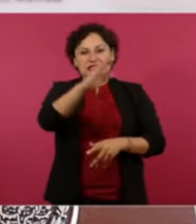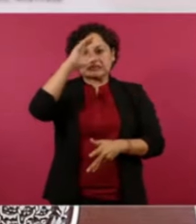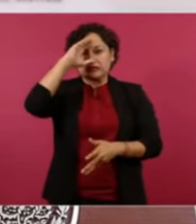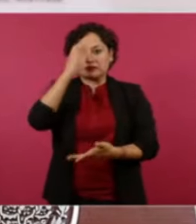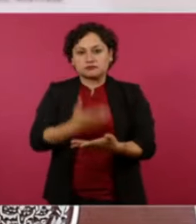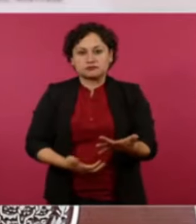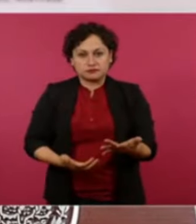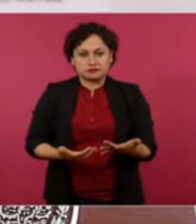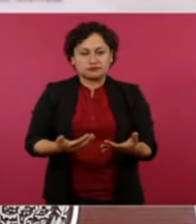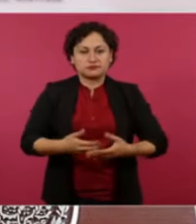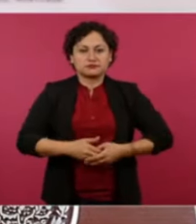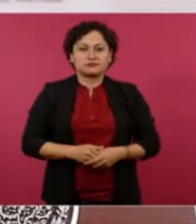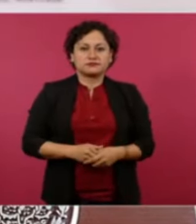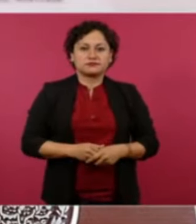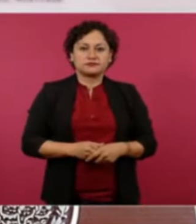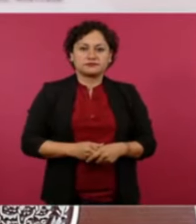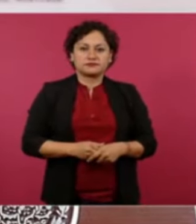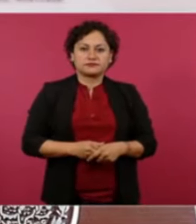cristianos.